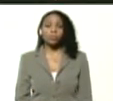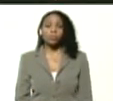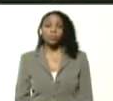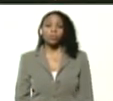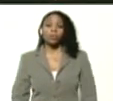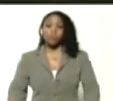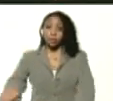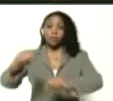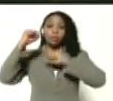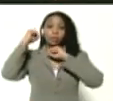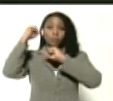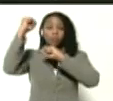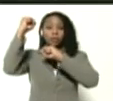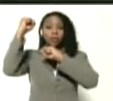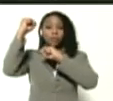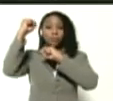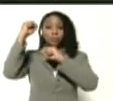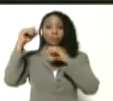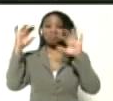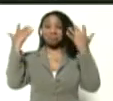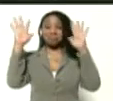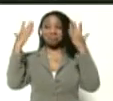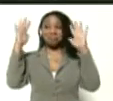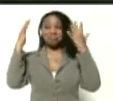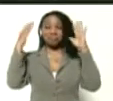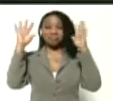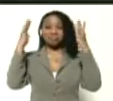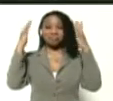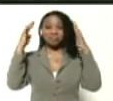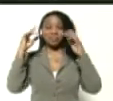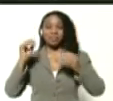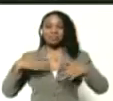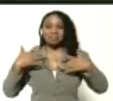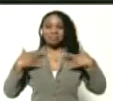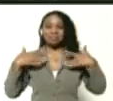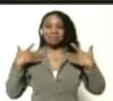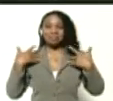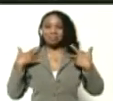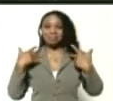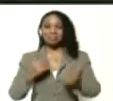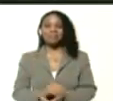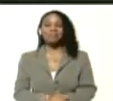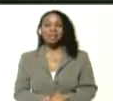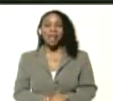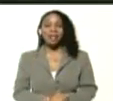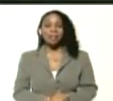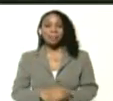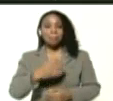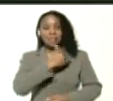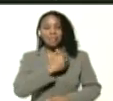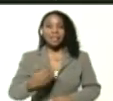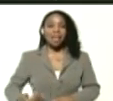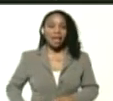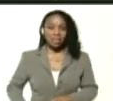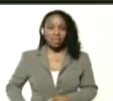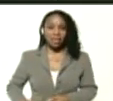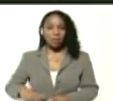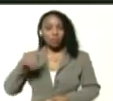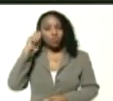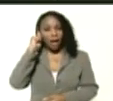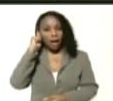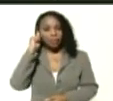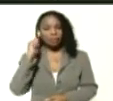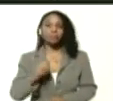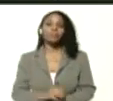venceremos. Aquí te están aplaudiendo contento y emocionado. Angel, en Cuevas, presidenta Angel y Cuevas,